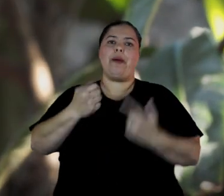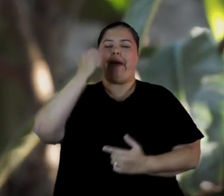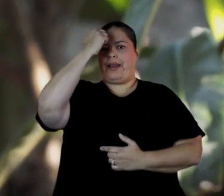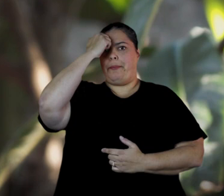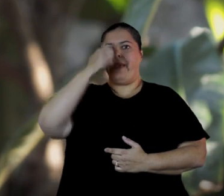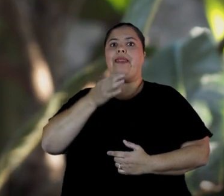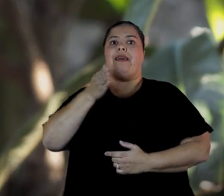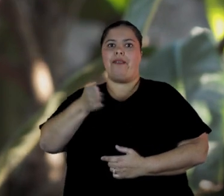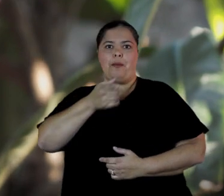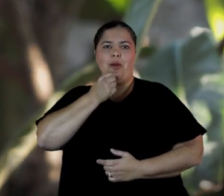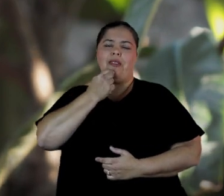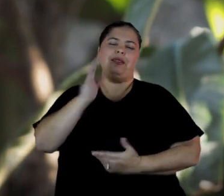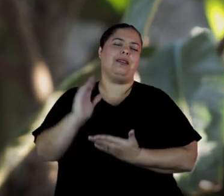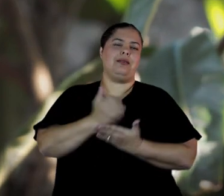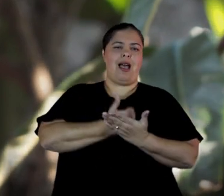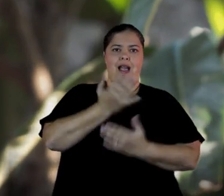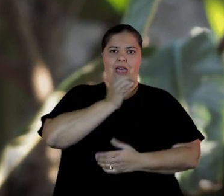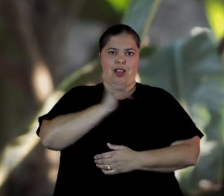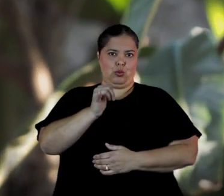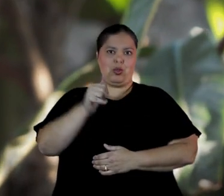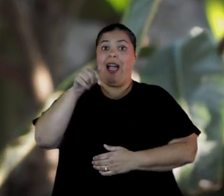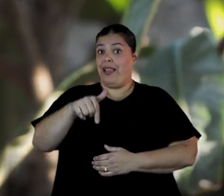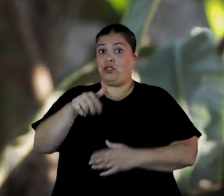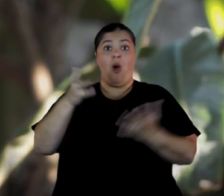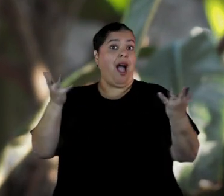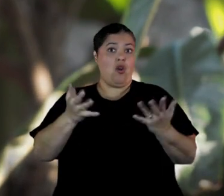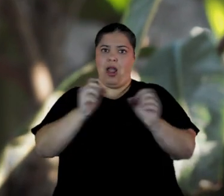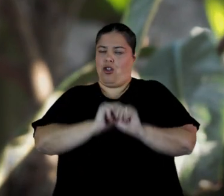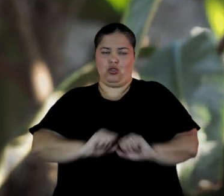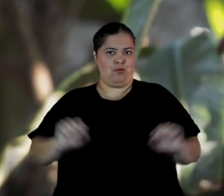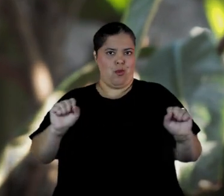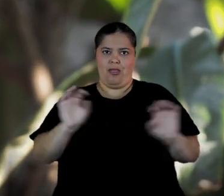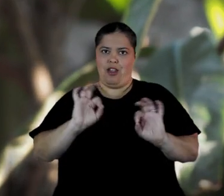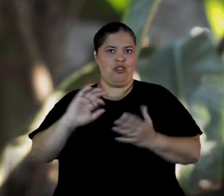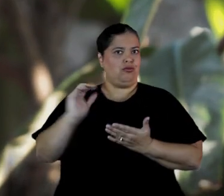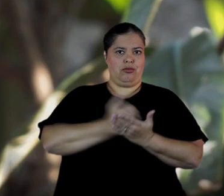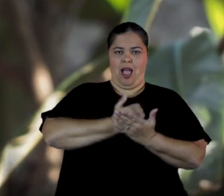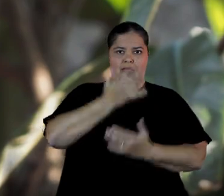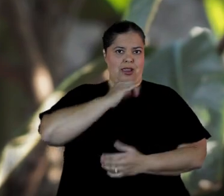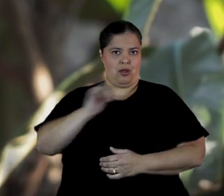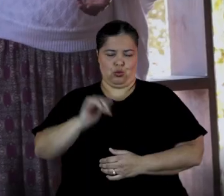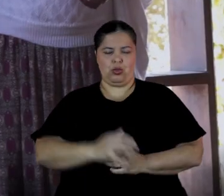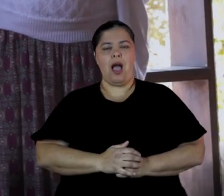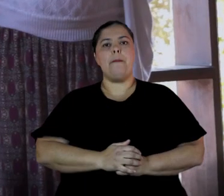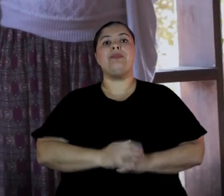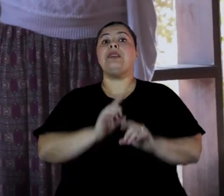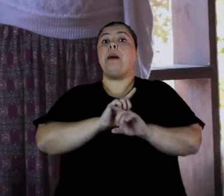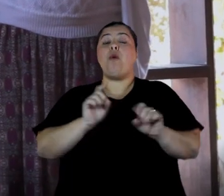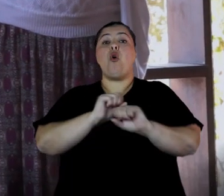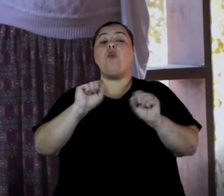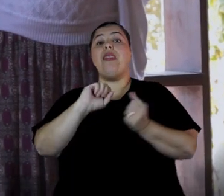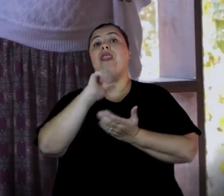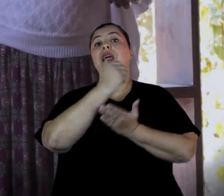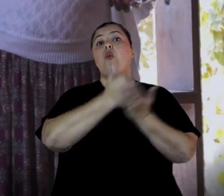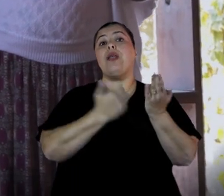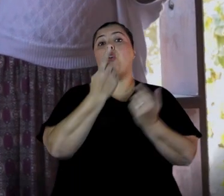comisaría le retiraba la denuncia. Eso no puede ocurrir, no se retira la denuncia. No se le puede descontar el día a la mujer que